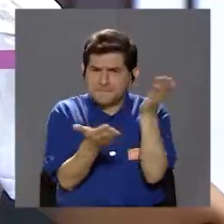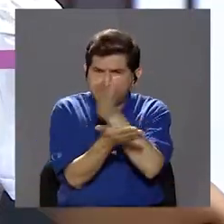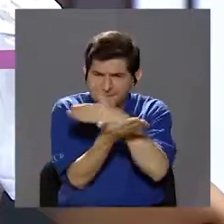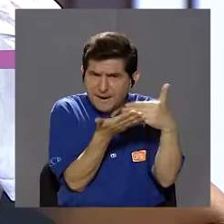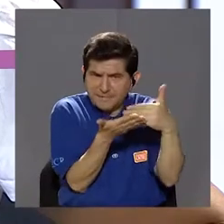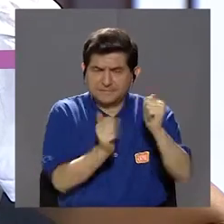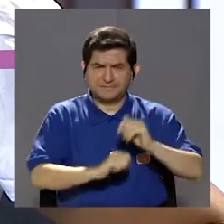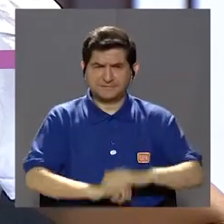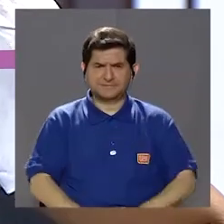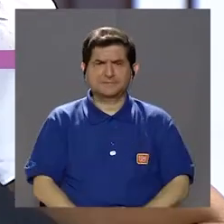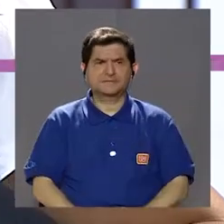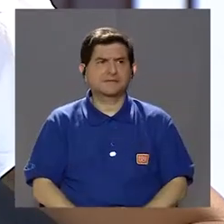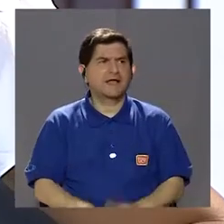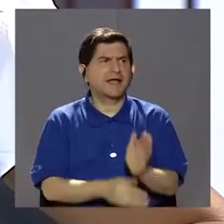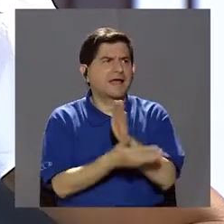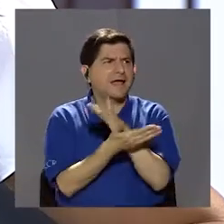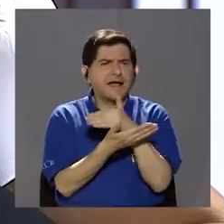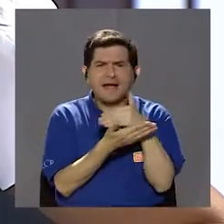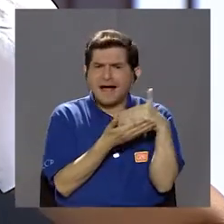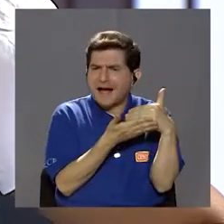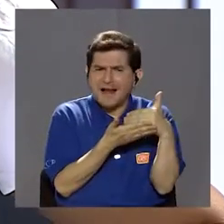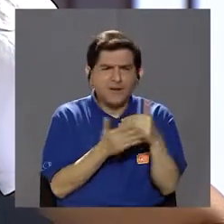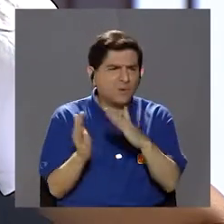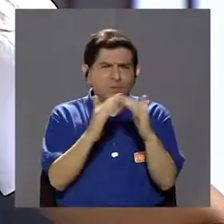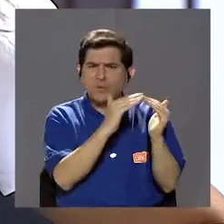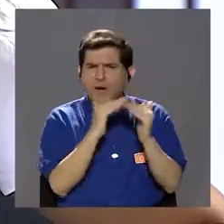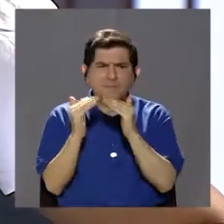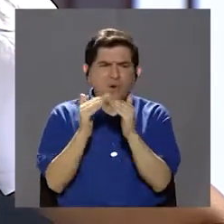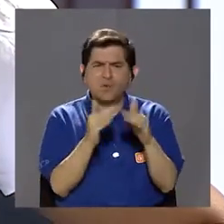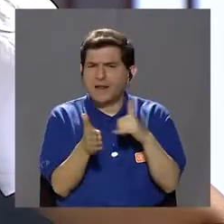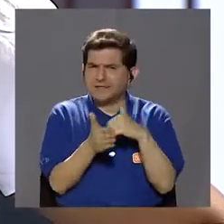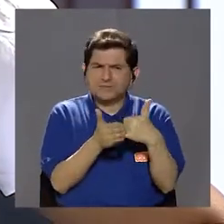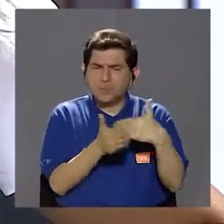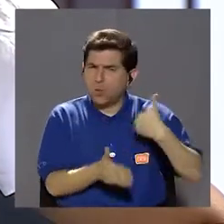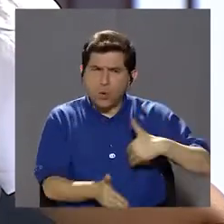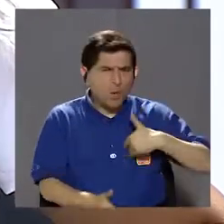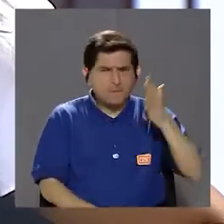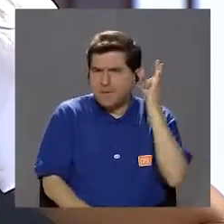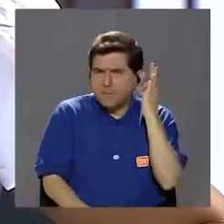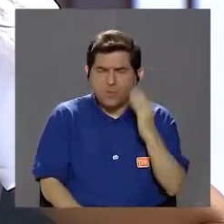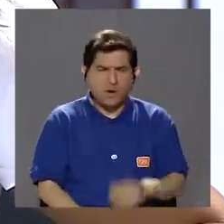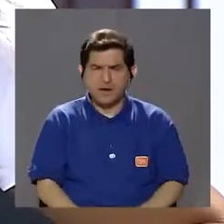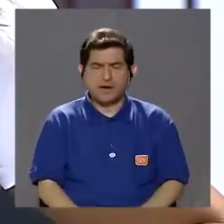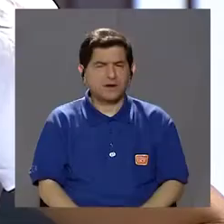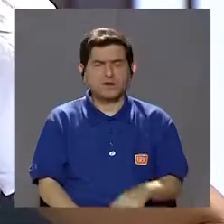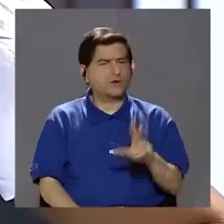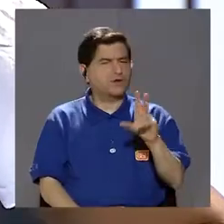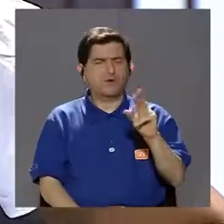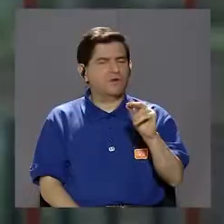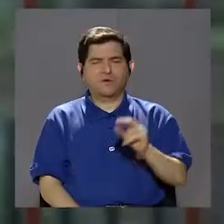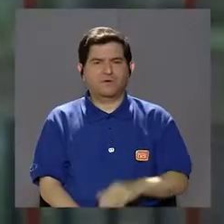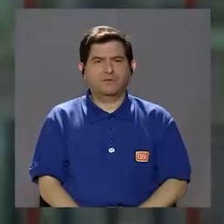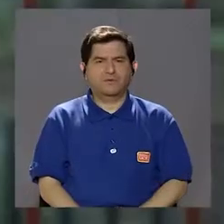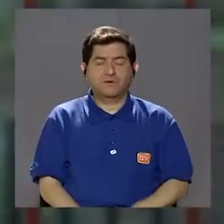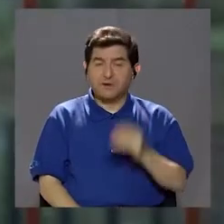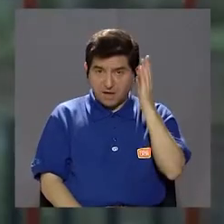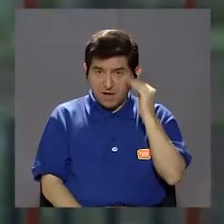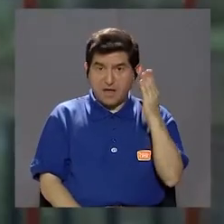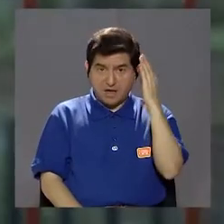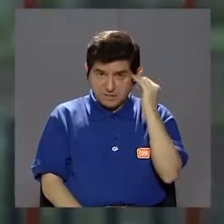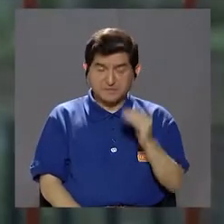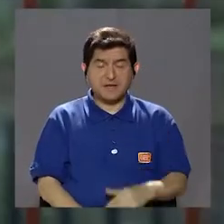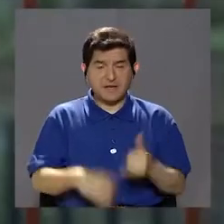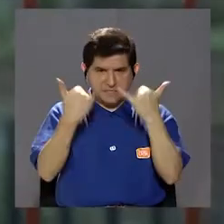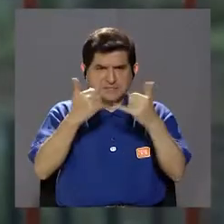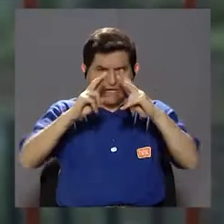para cerrar este primer bloque, ¿hay alguna población vulnerable, hombres, mujeres? ¿Quién lo puede hacer? Según